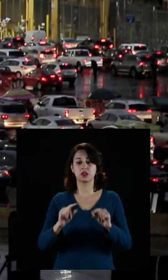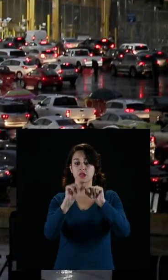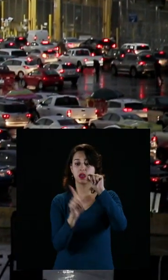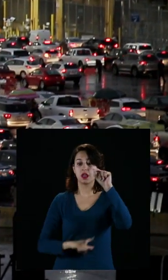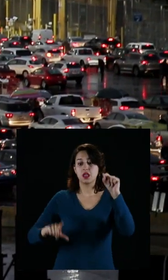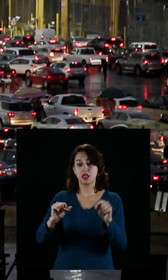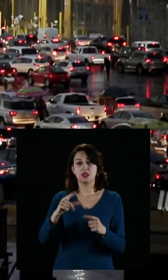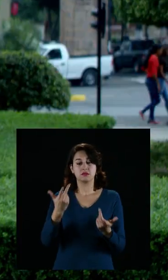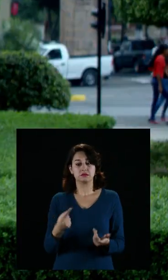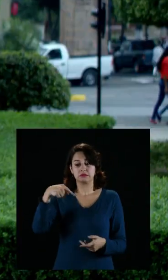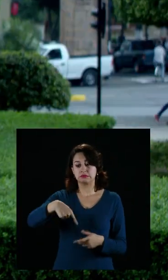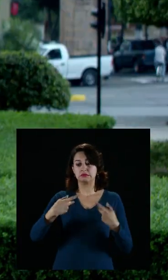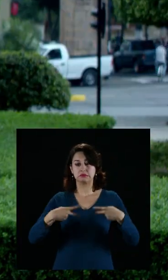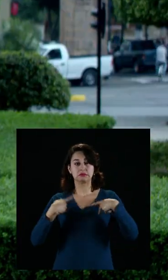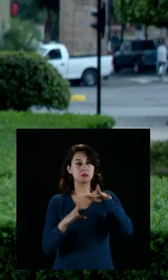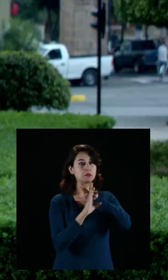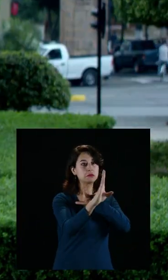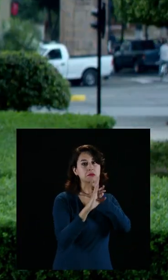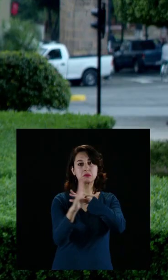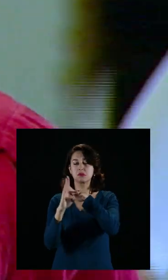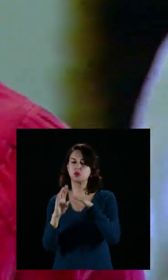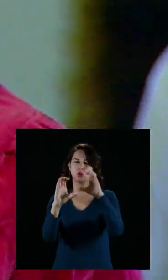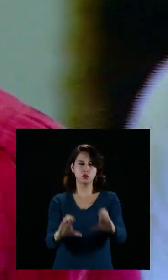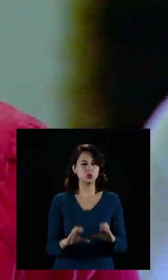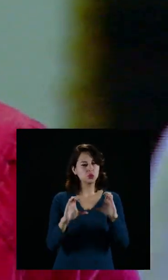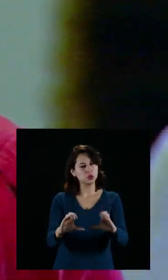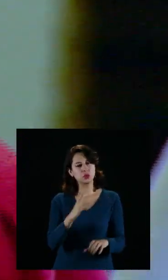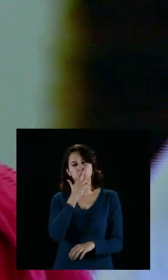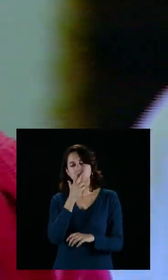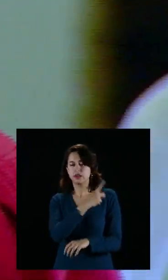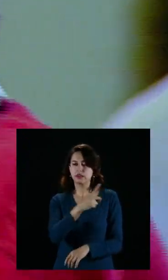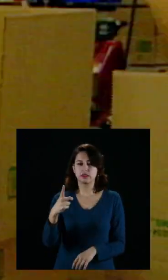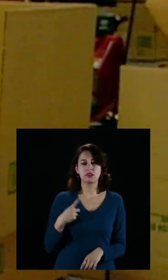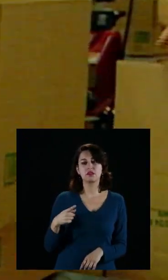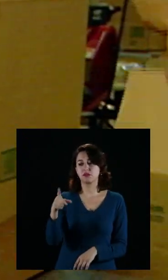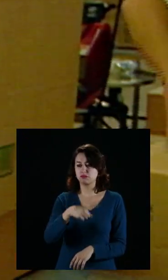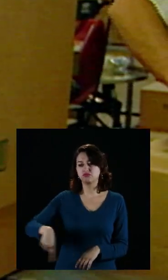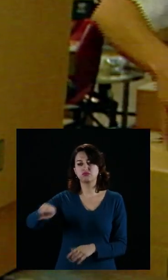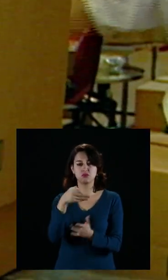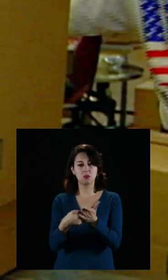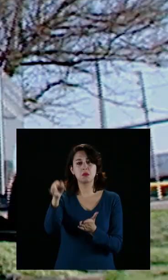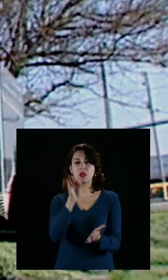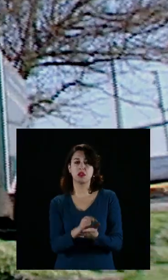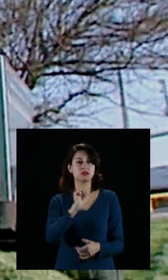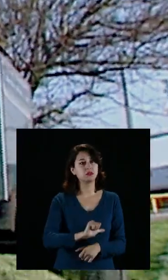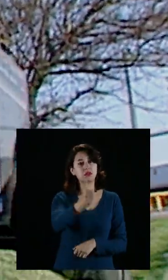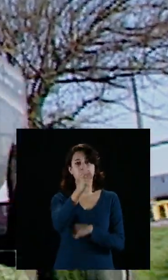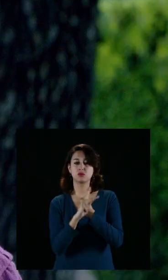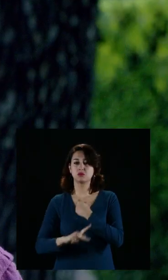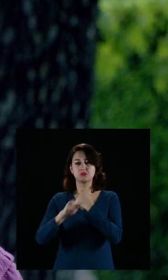México debe cuidar a sus migrantes, porque muchos de ellos se juegan la vida